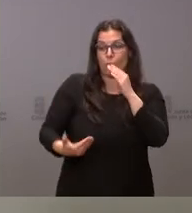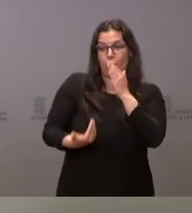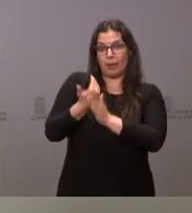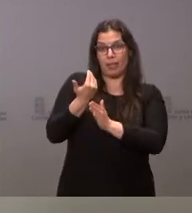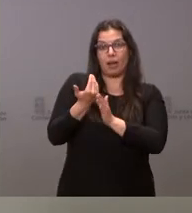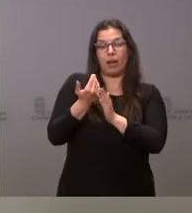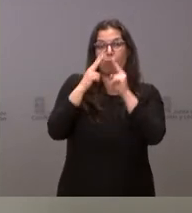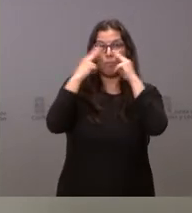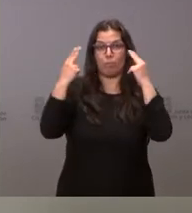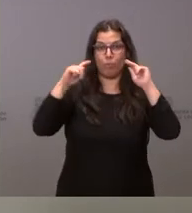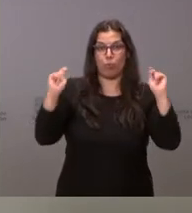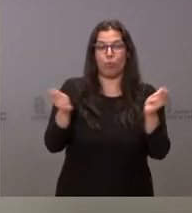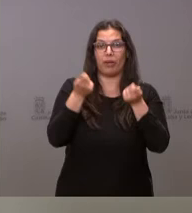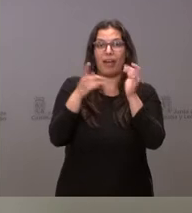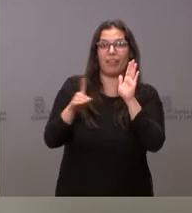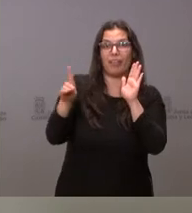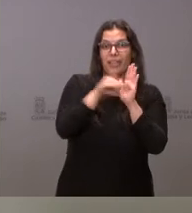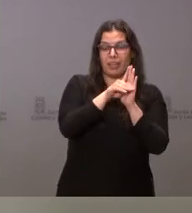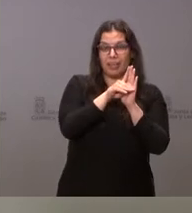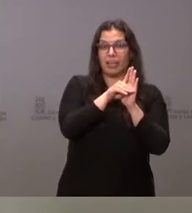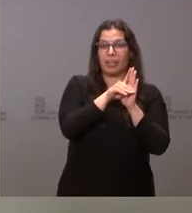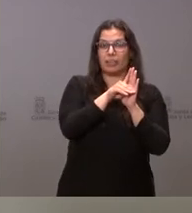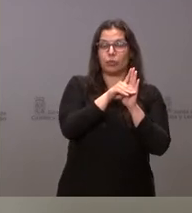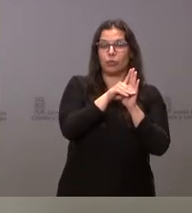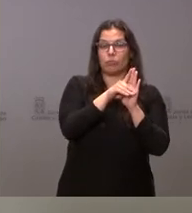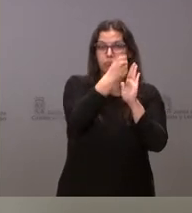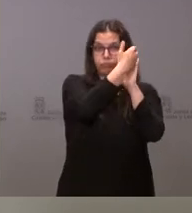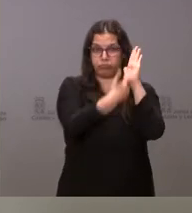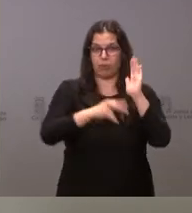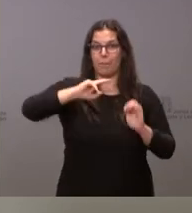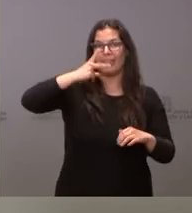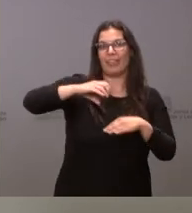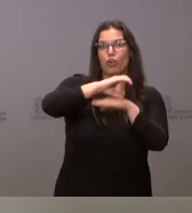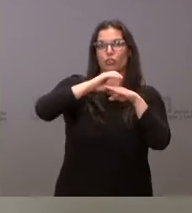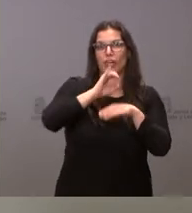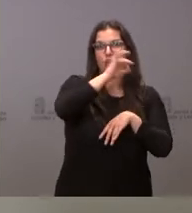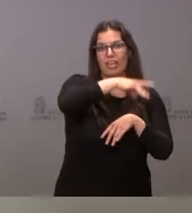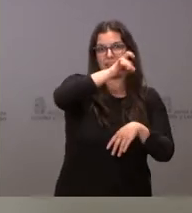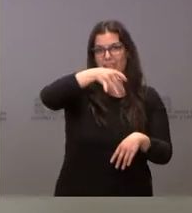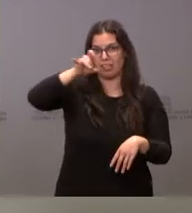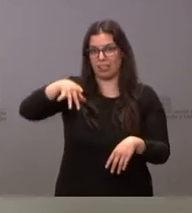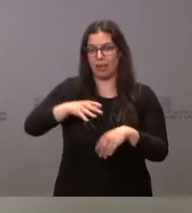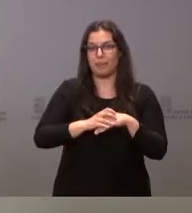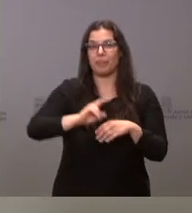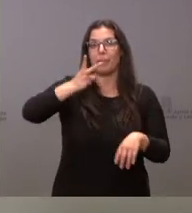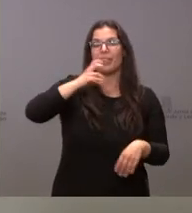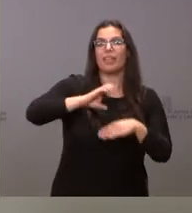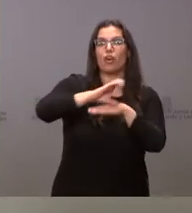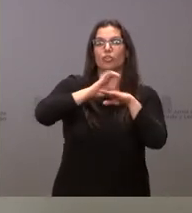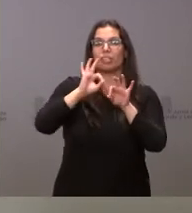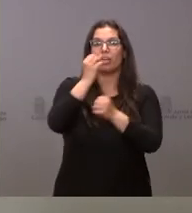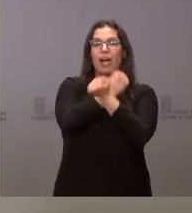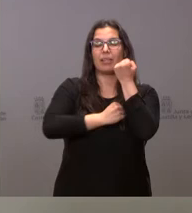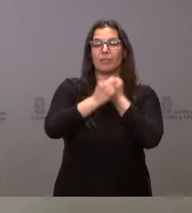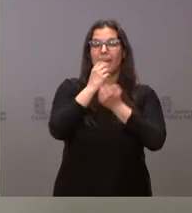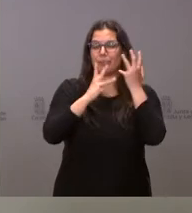el decreto por el que se establece las viceconsejerías, viceconsejero de Administraciones